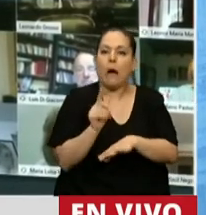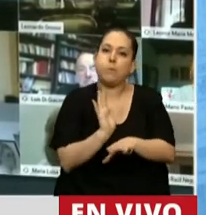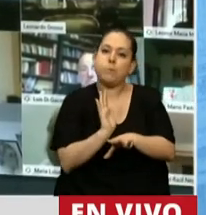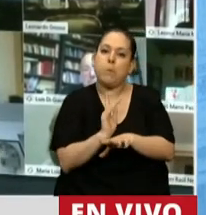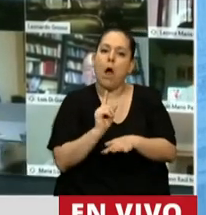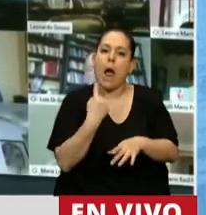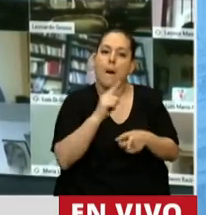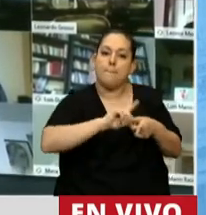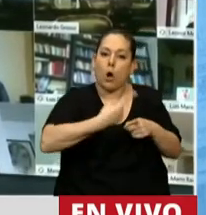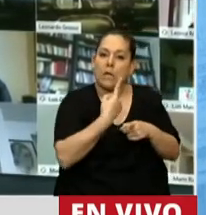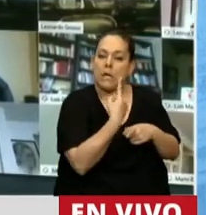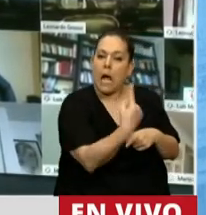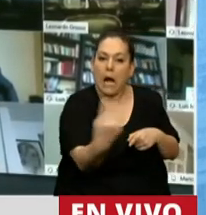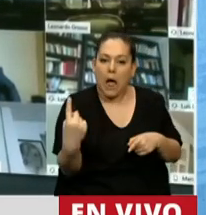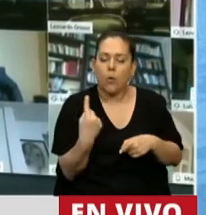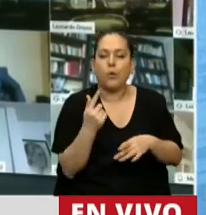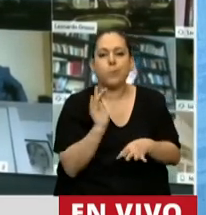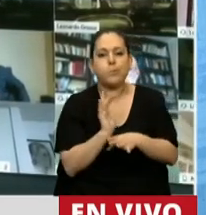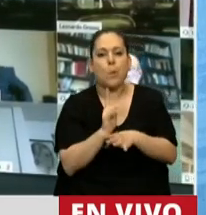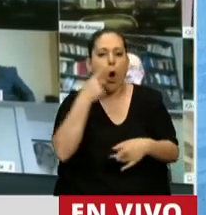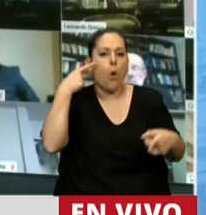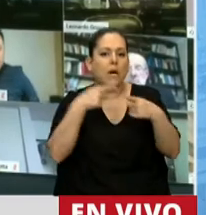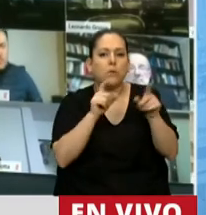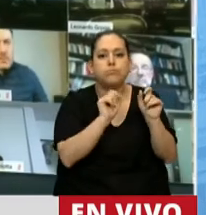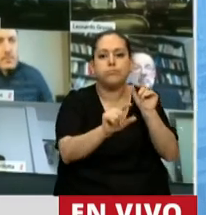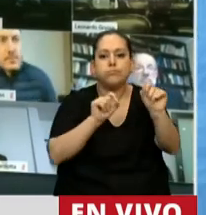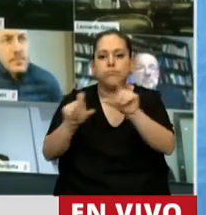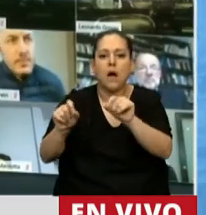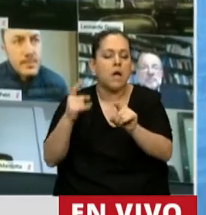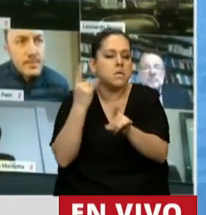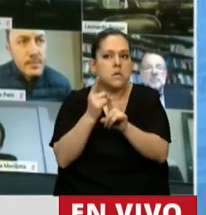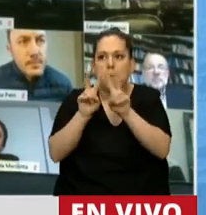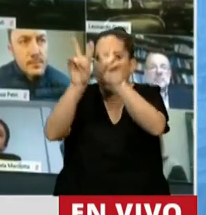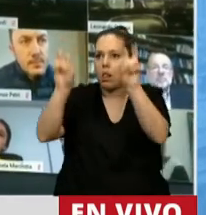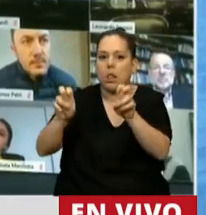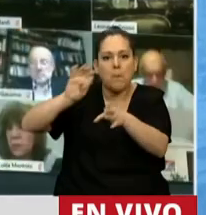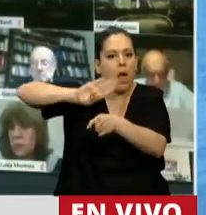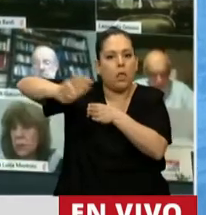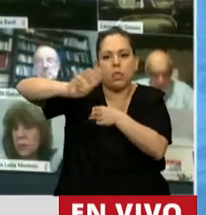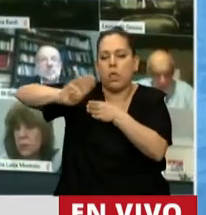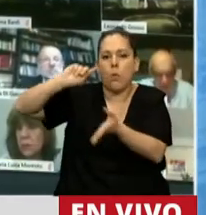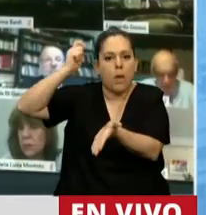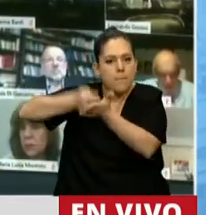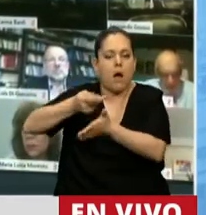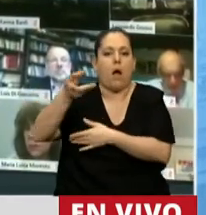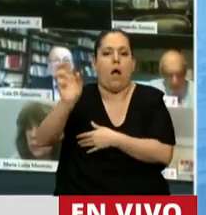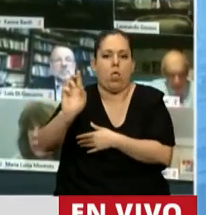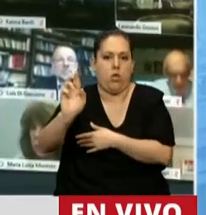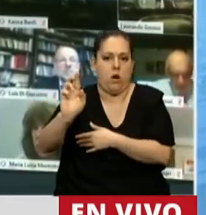cada uno de los objetivos de esa política tenía que ver con el endeudamiento en dólares de las cuentas de la Argentina.